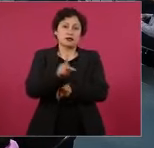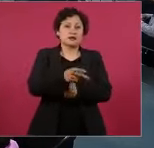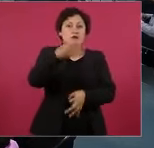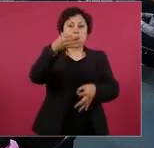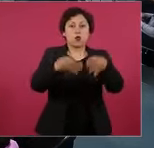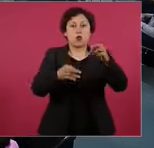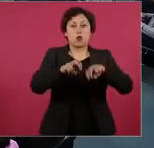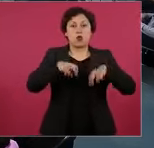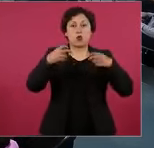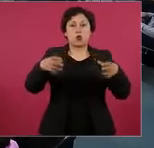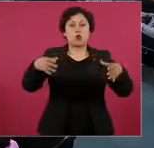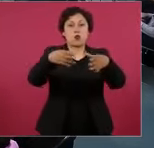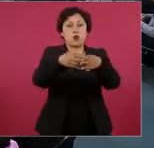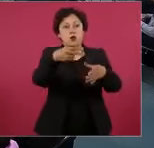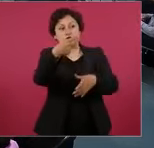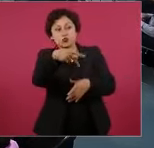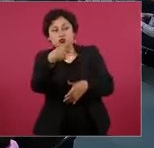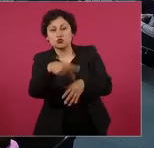decidir sobre estas cosas